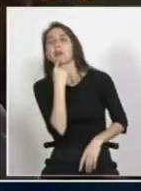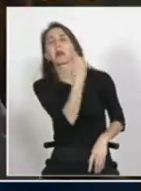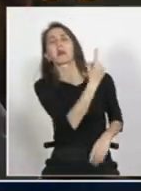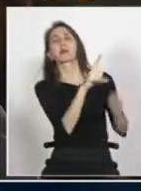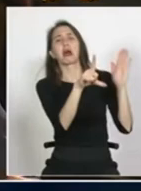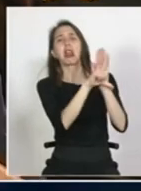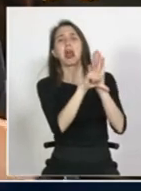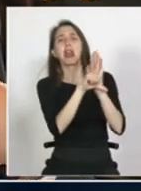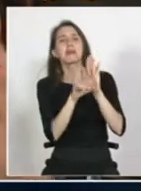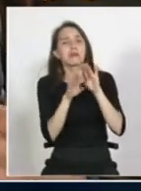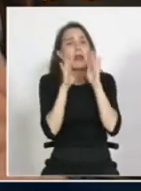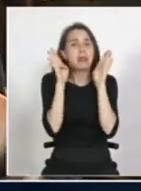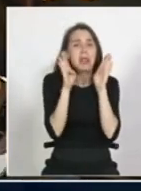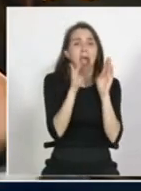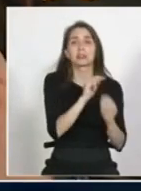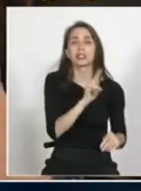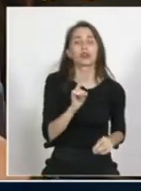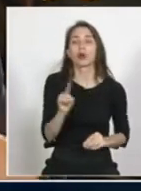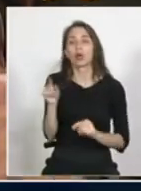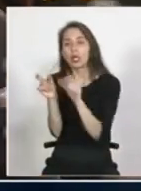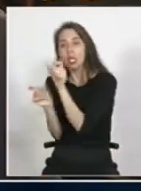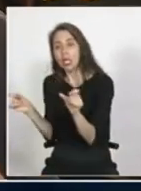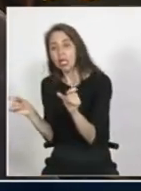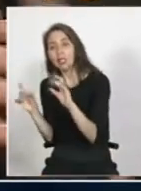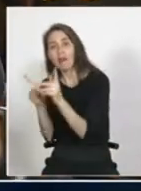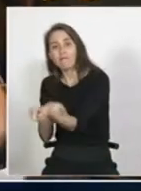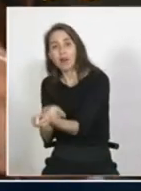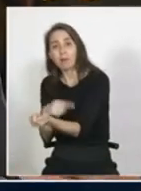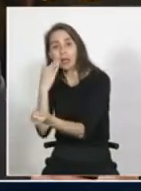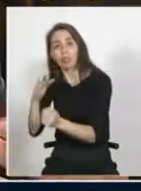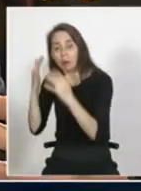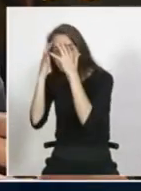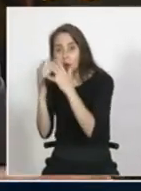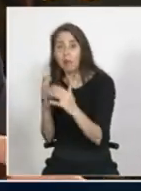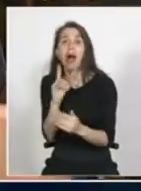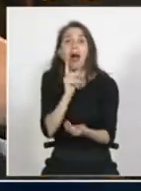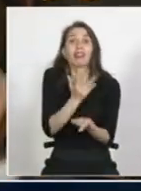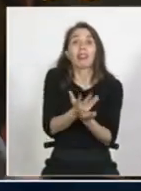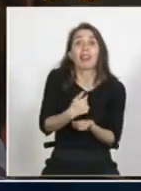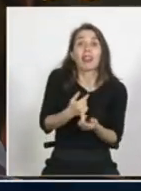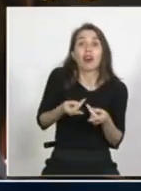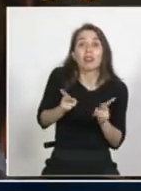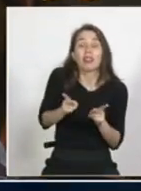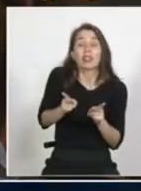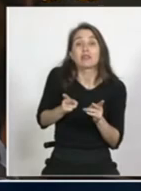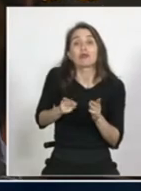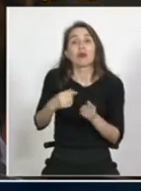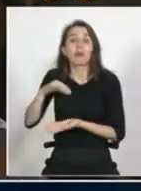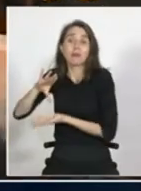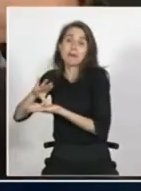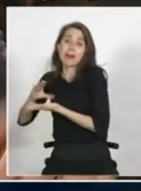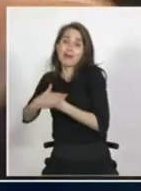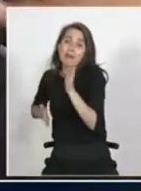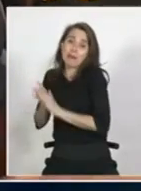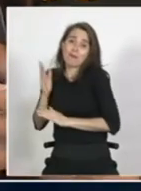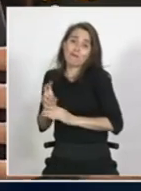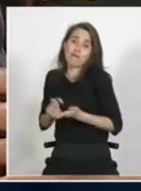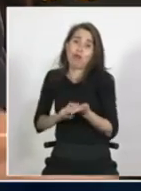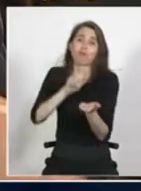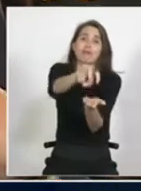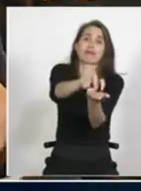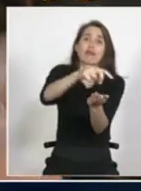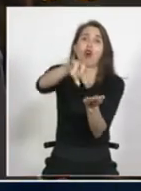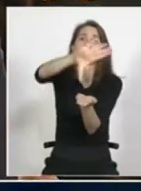actualizada no creo que estén más preocupados de si existe o no existe el derecho a migrar por ejemplo que en realidad se han nombrado